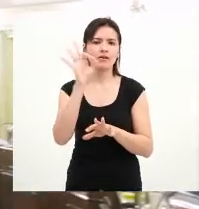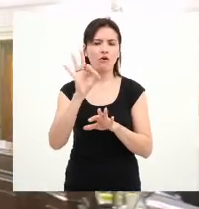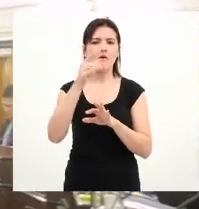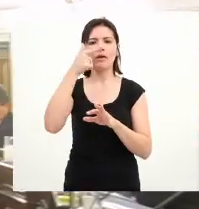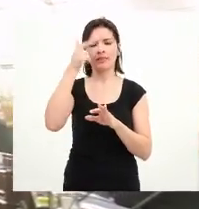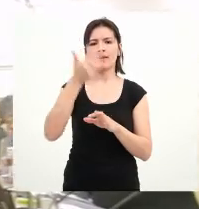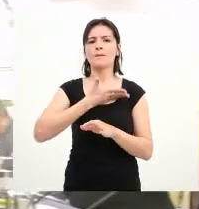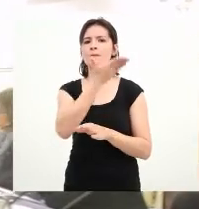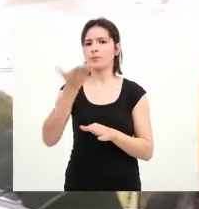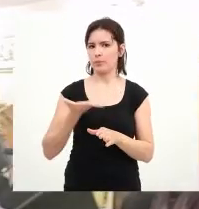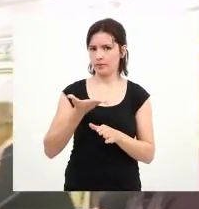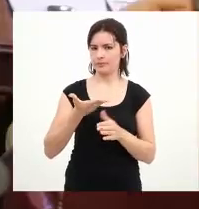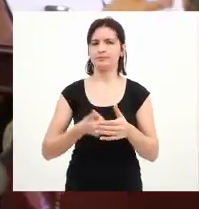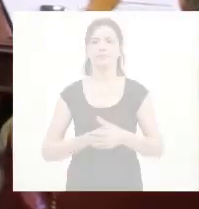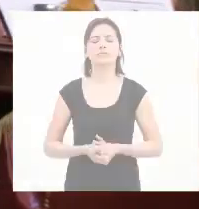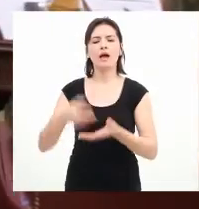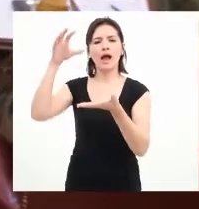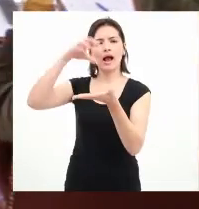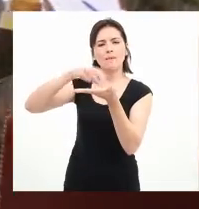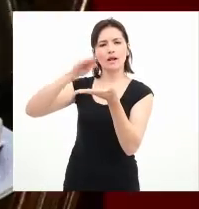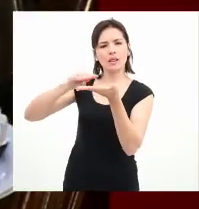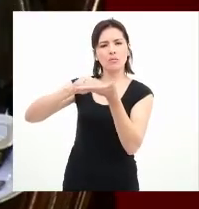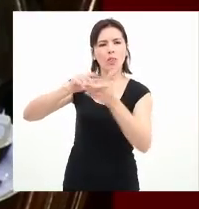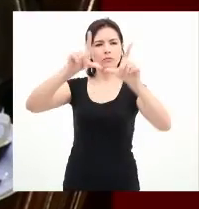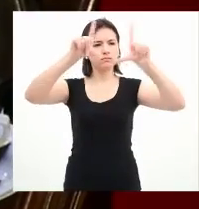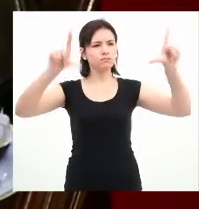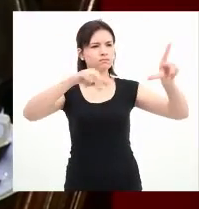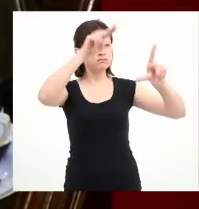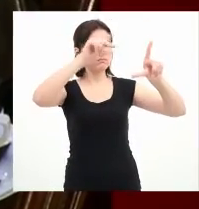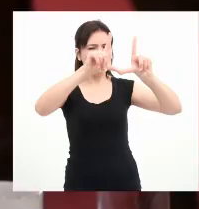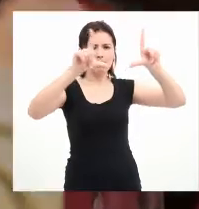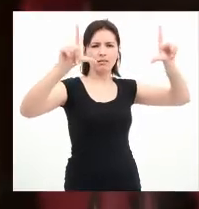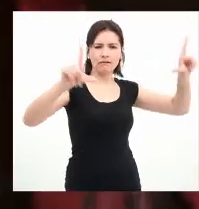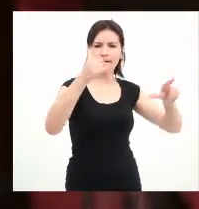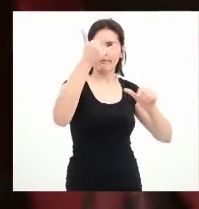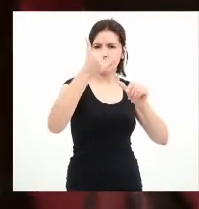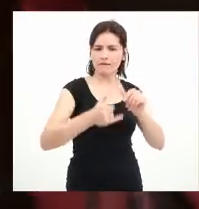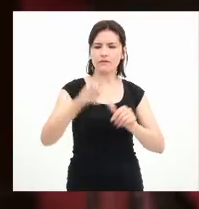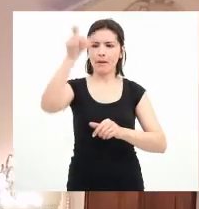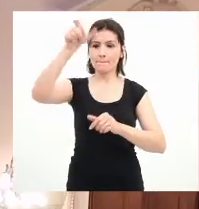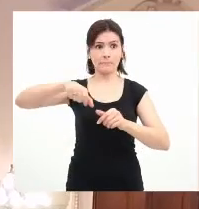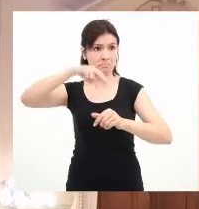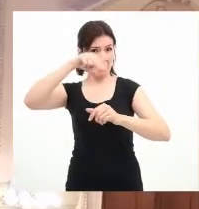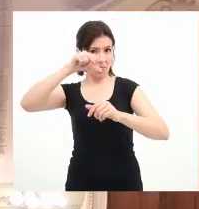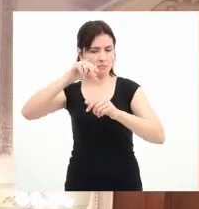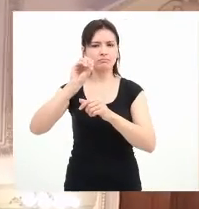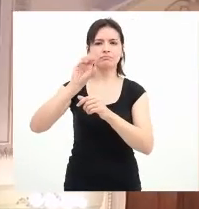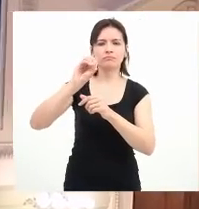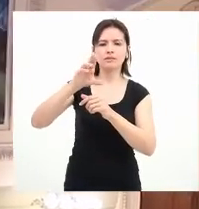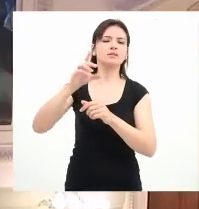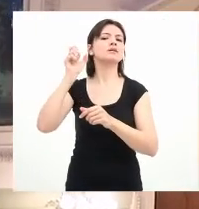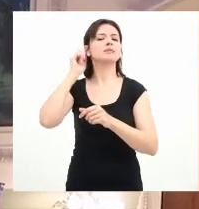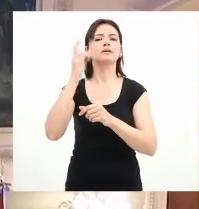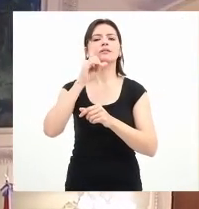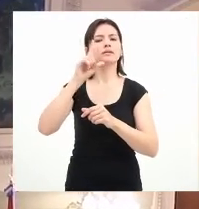pedido de la cuarta parte de sus miembros, por tiempo limitado y para tratar asuntos graves o de interés público. En el recinto donde